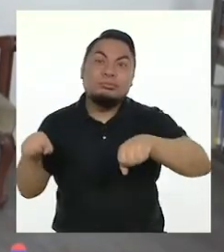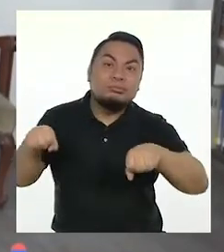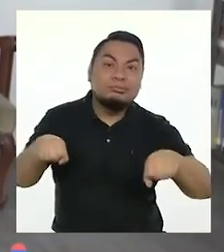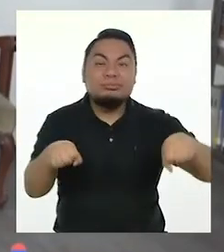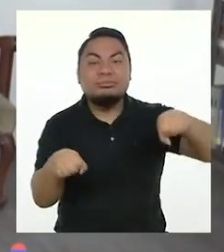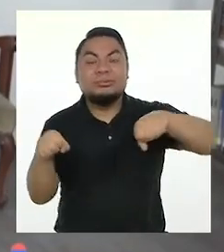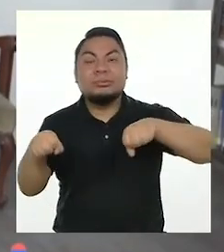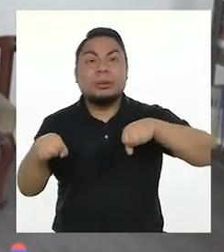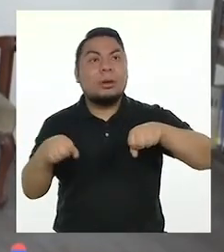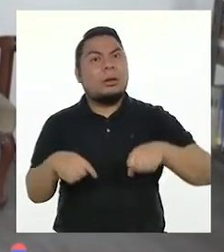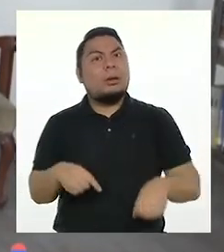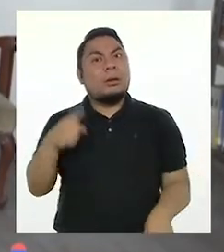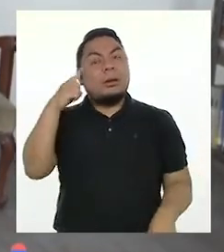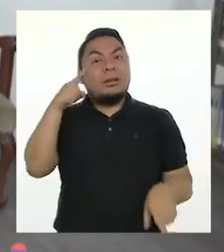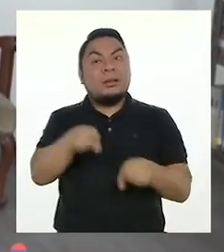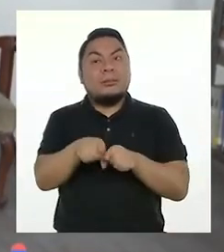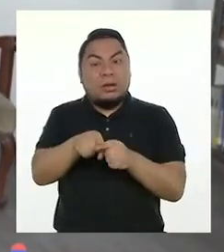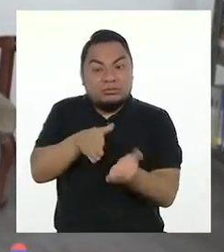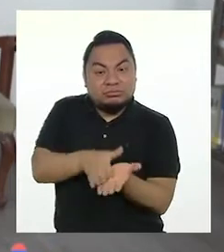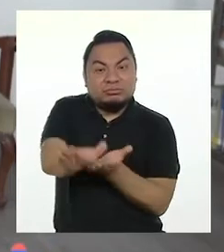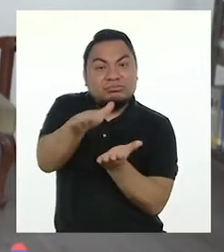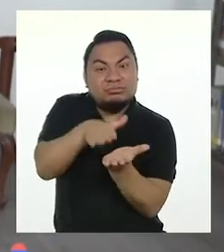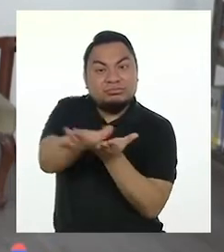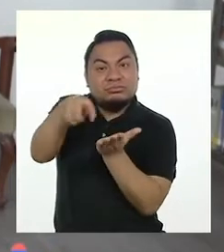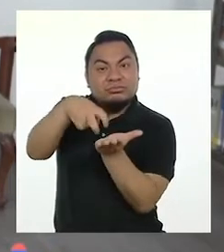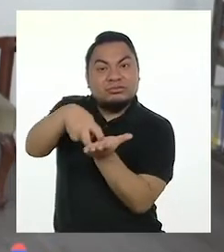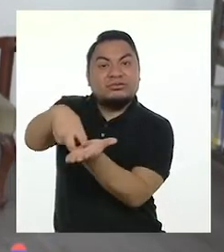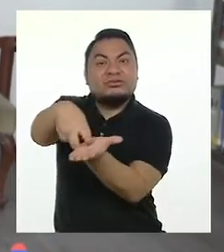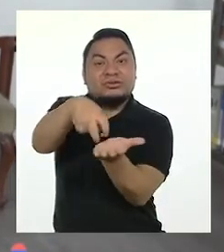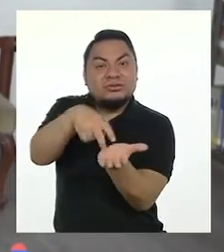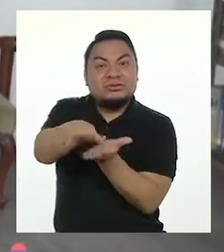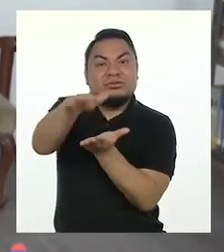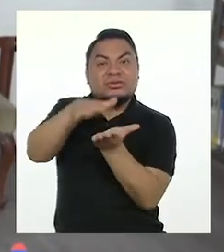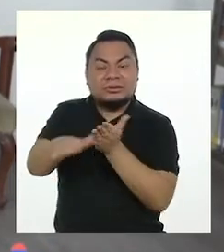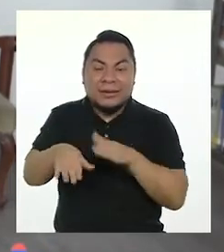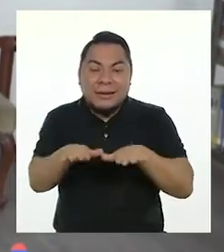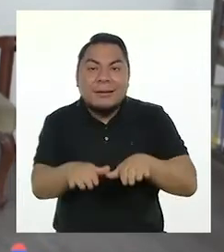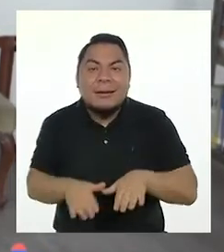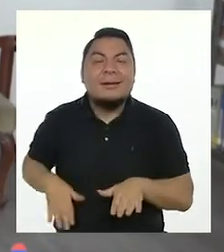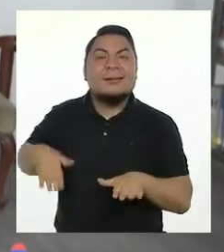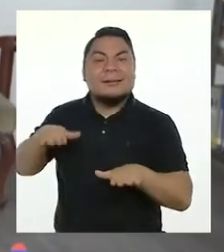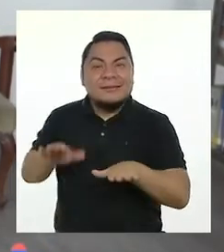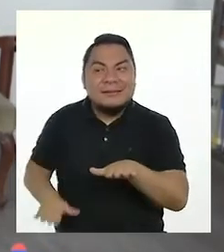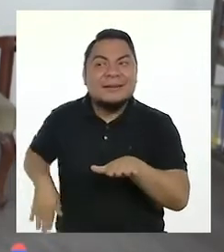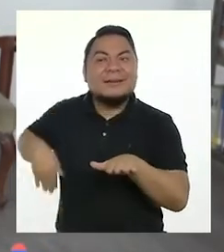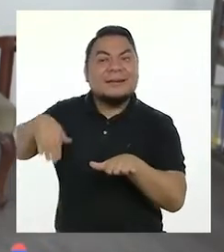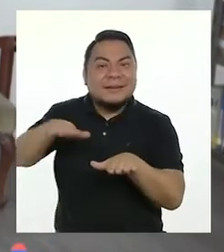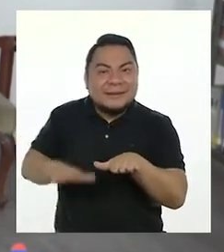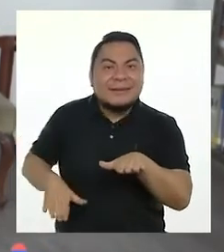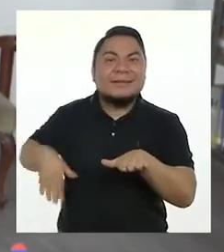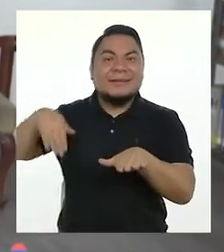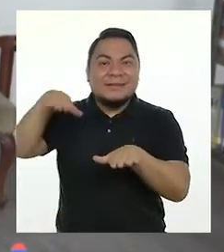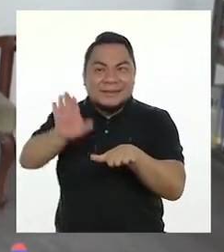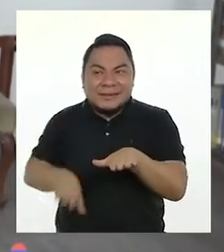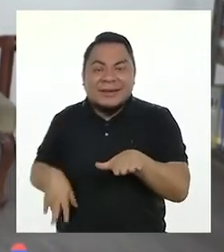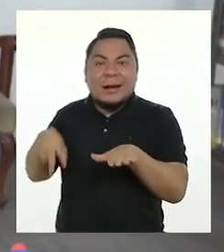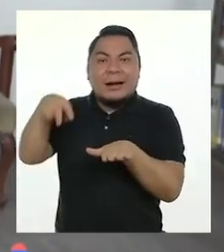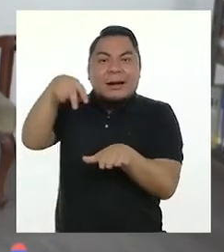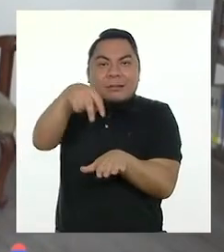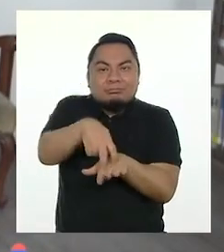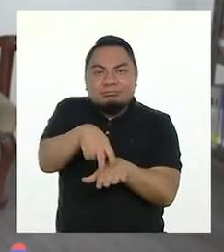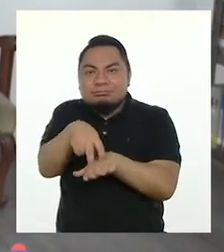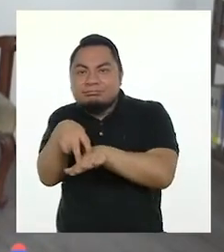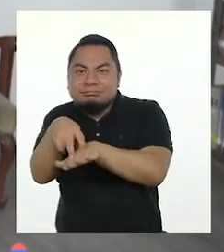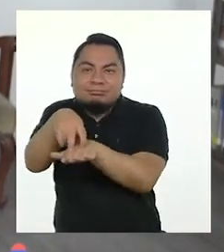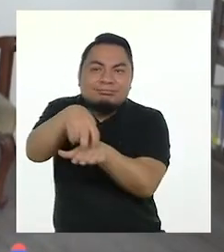¡Pero también podemos subir un scooter! ¡Vamos! ¡Al scooter! ¡Wow! ¡Wow! ¡Ey!